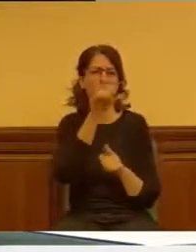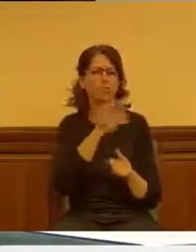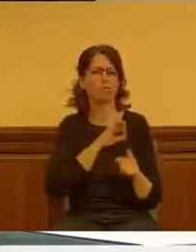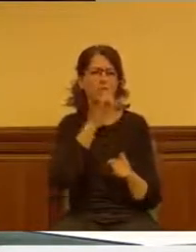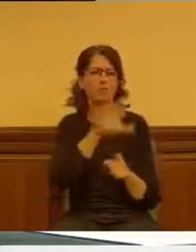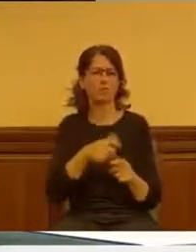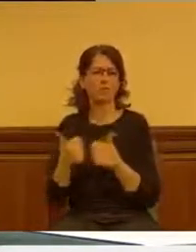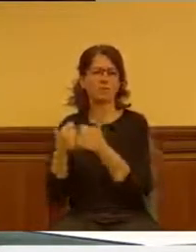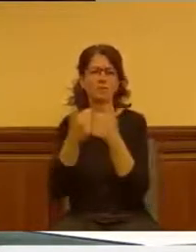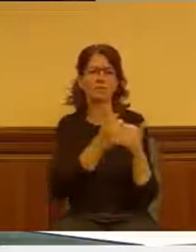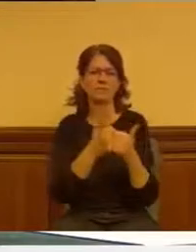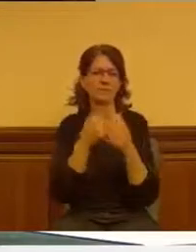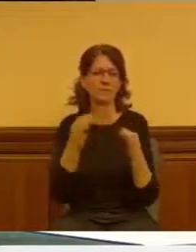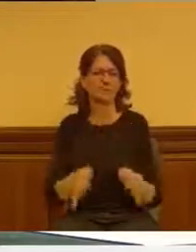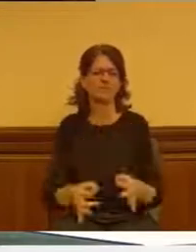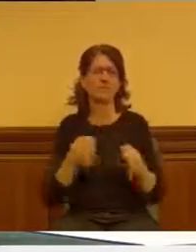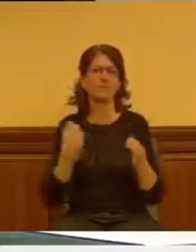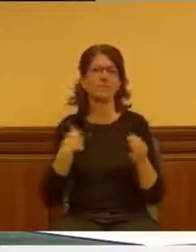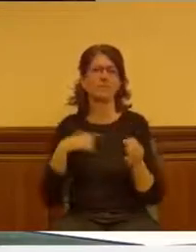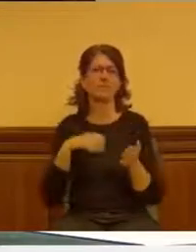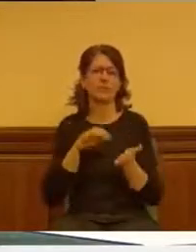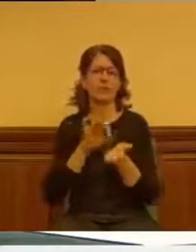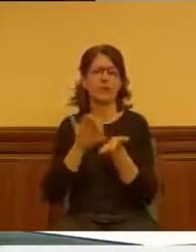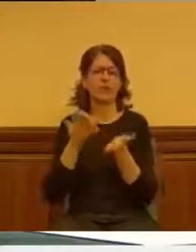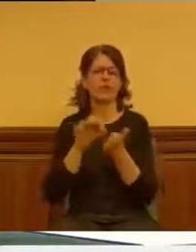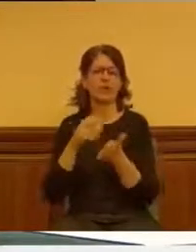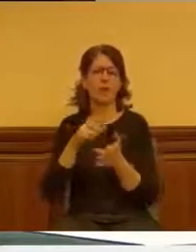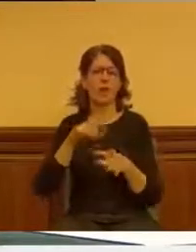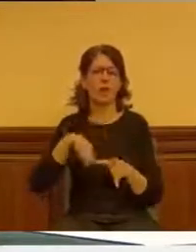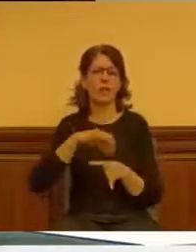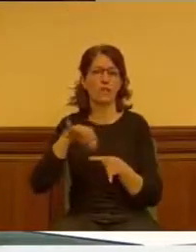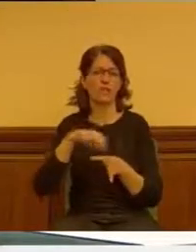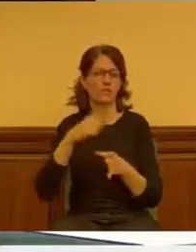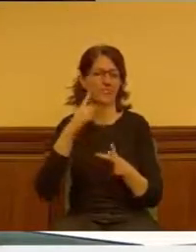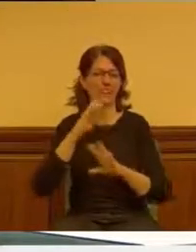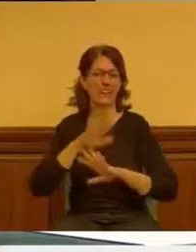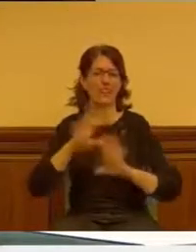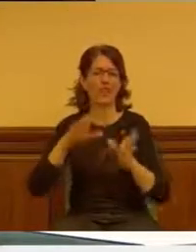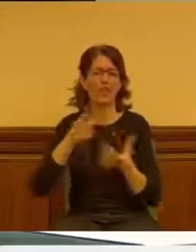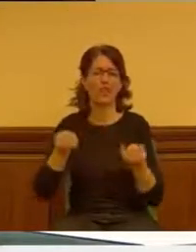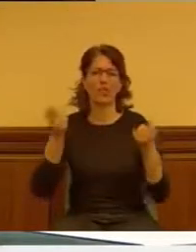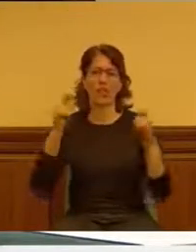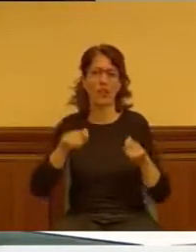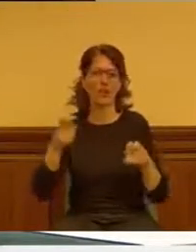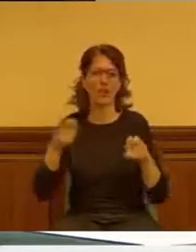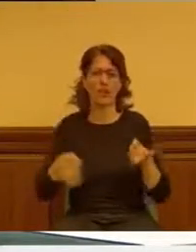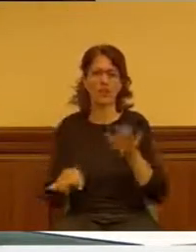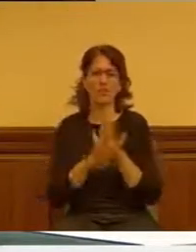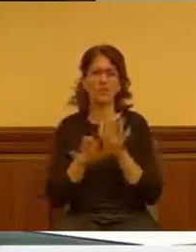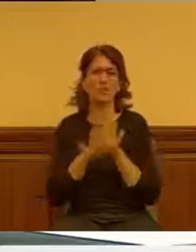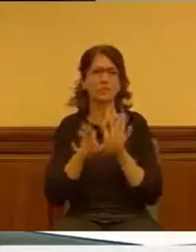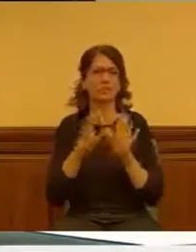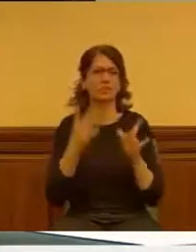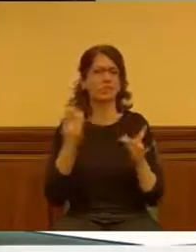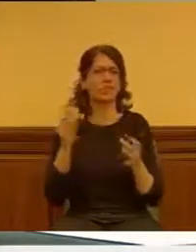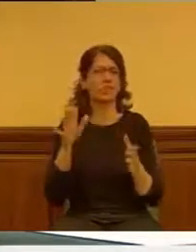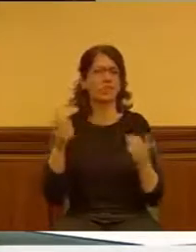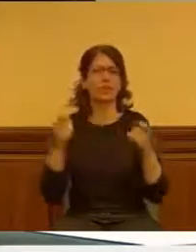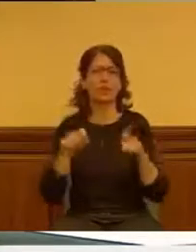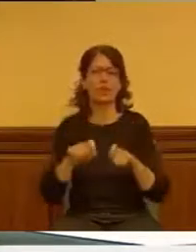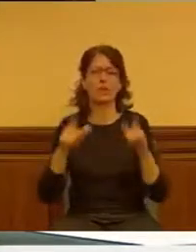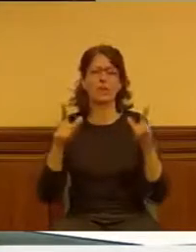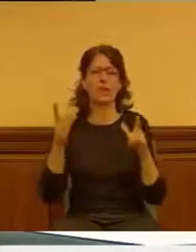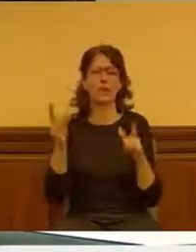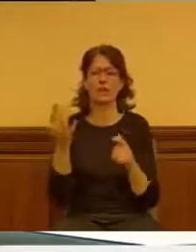prestaba servicio en la cafetería, que evidentemente está cerrada, sigue cerrada. Se cerró el 6 de marzo